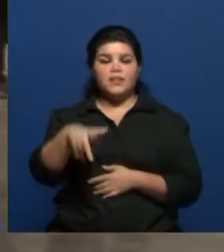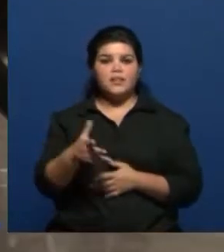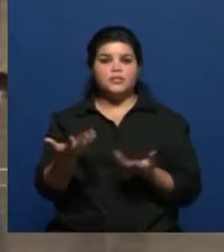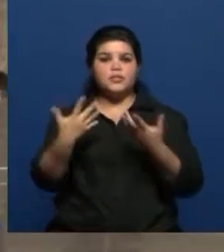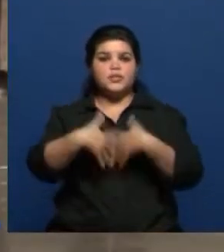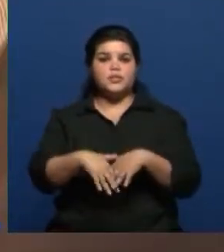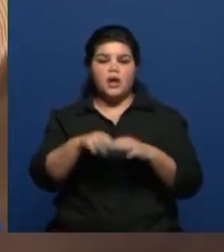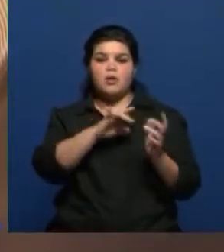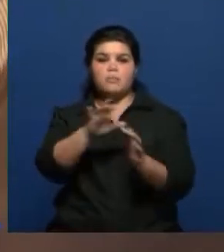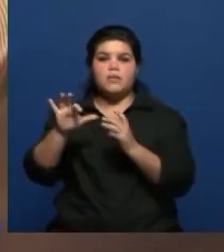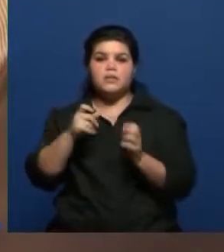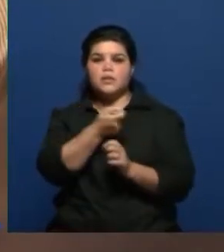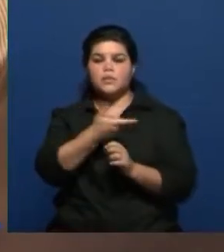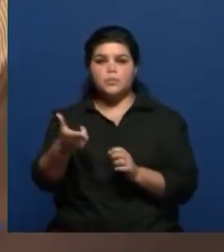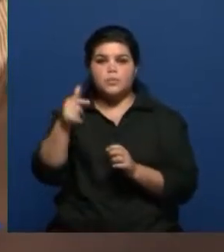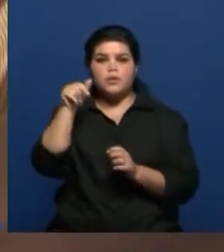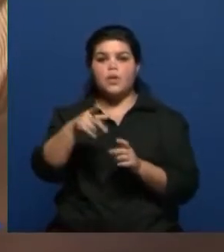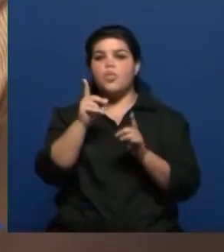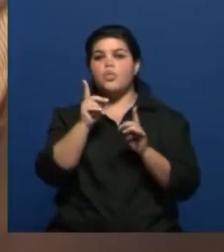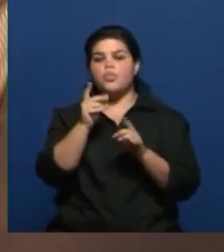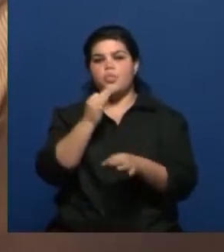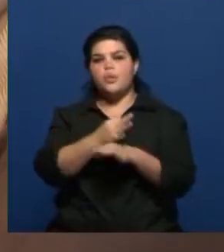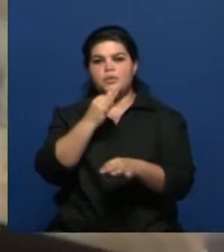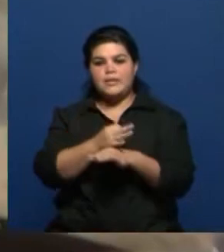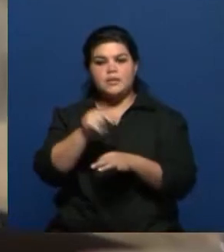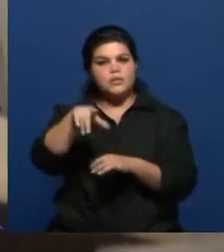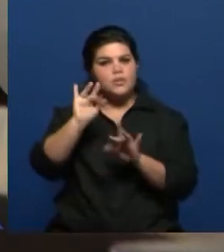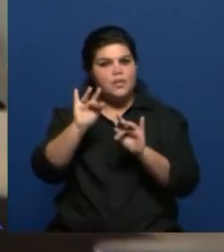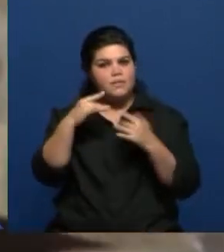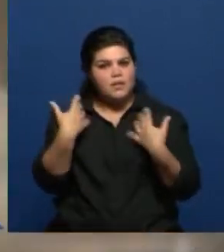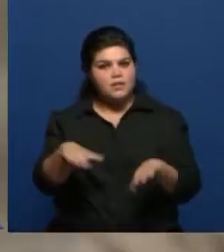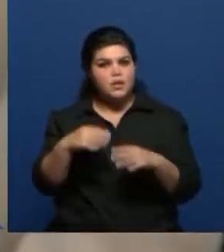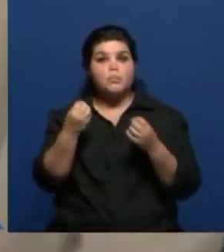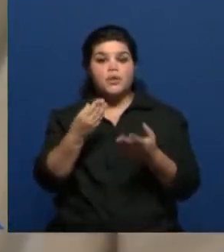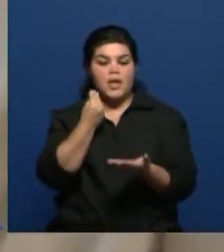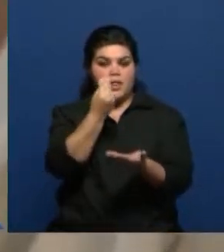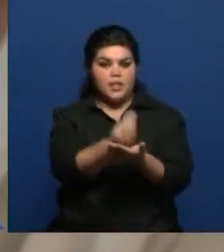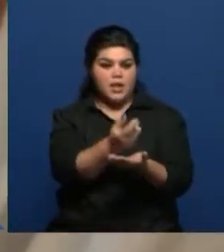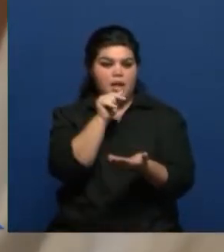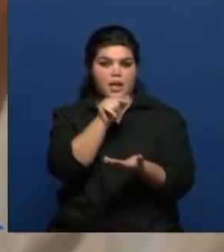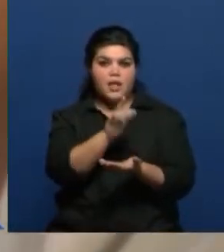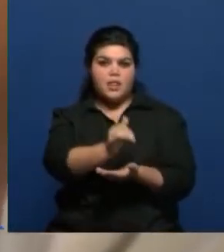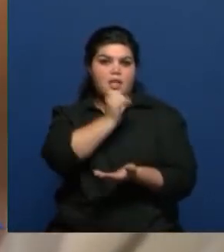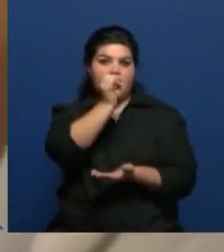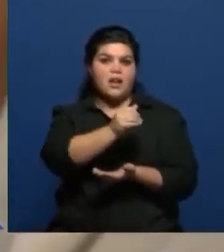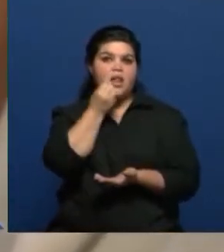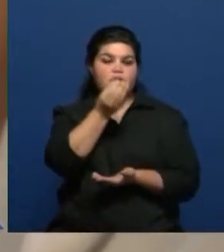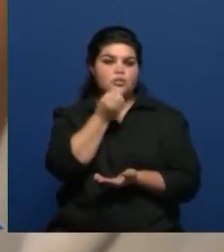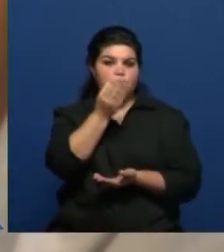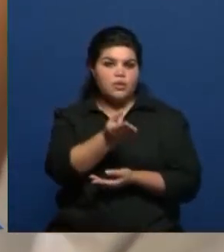nacional docente, es bastante complicado porque que un dirigente haga esas declaraciones